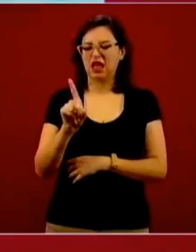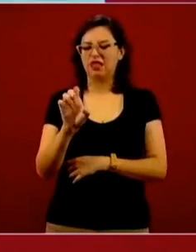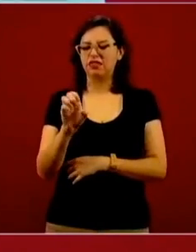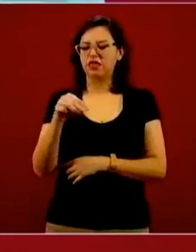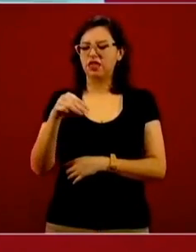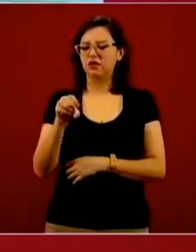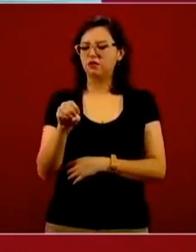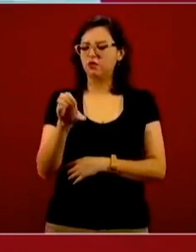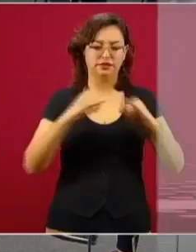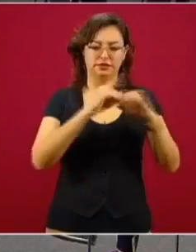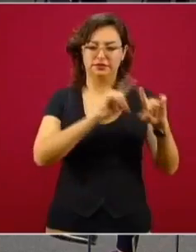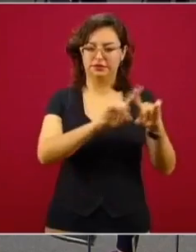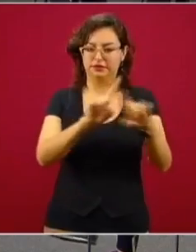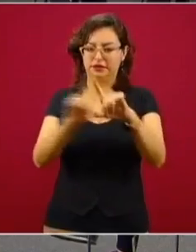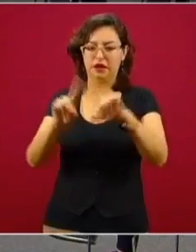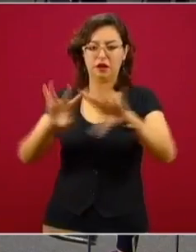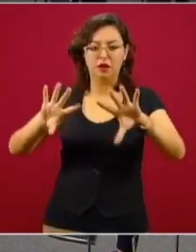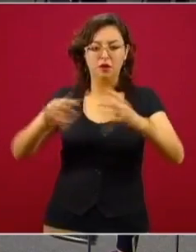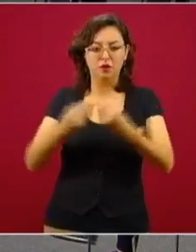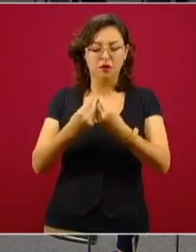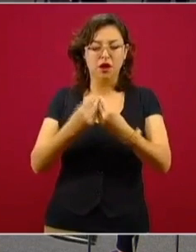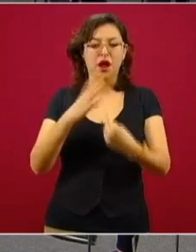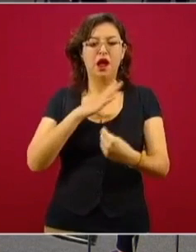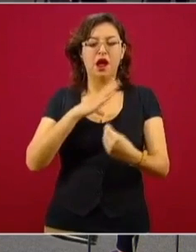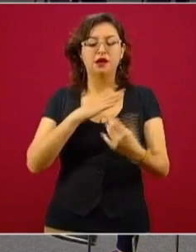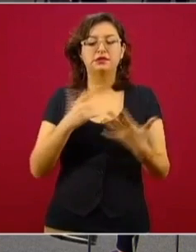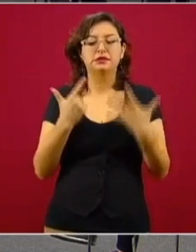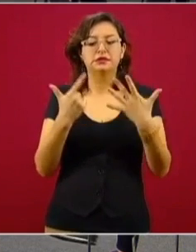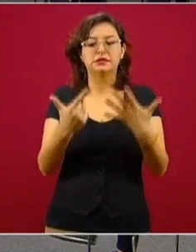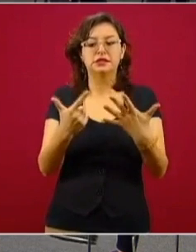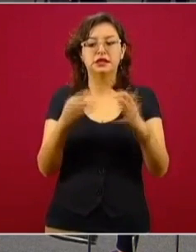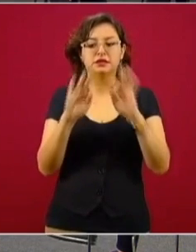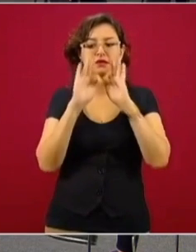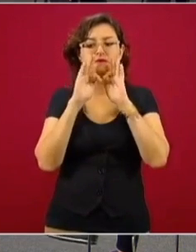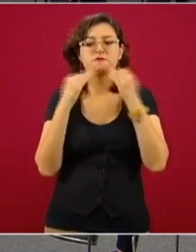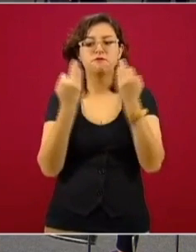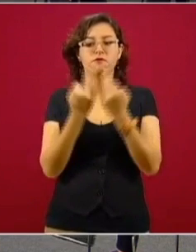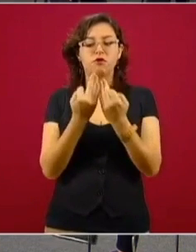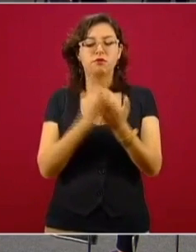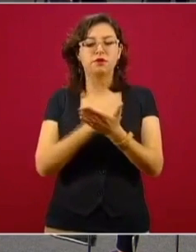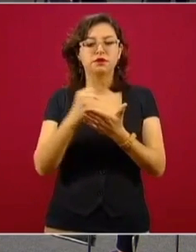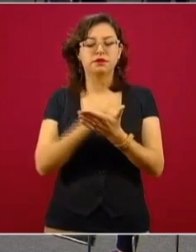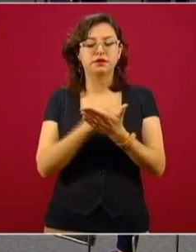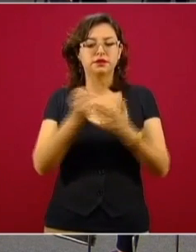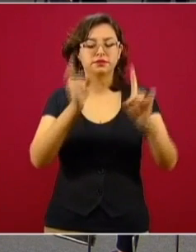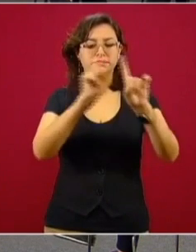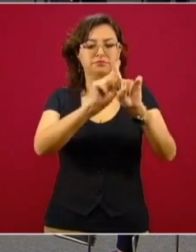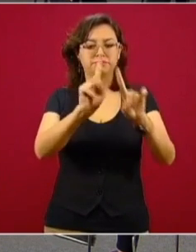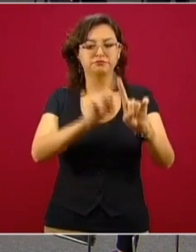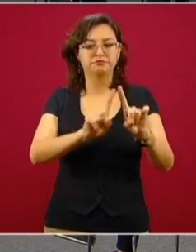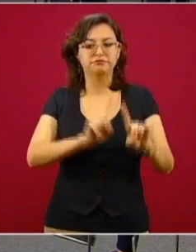Escuchemos. Siete modalidades de créditos.